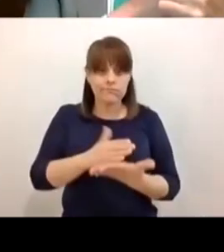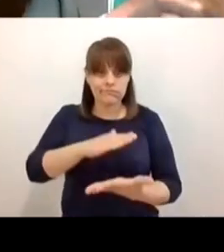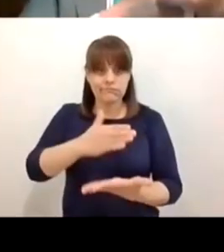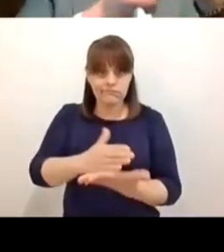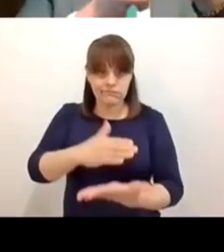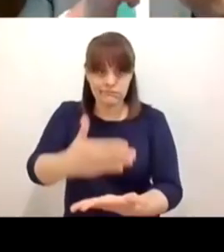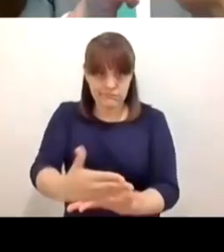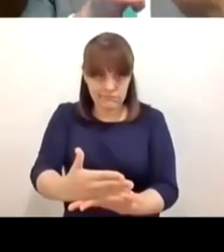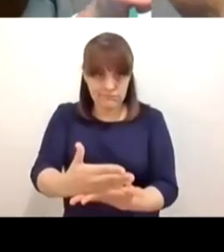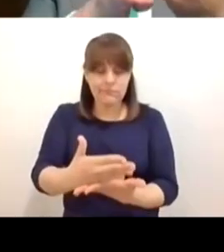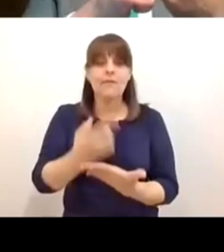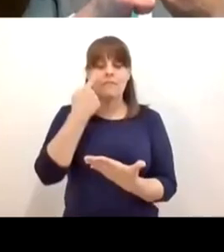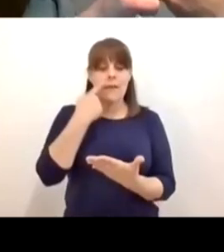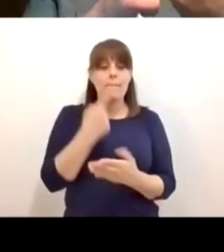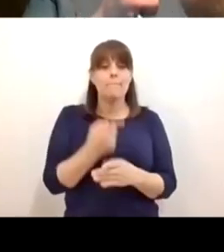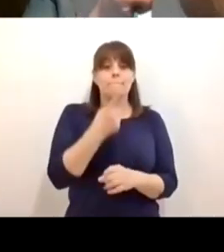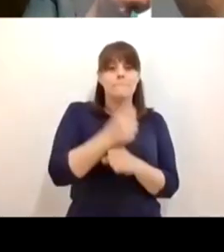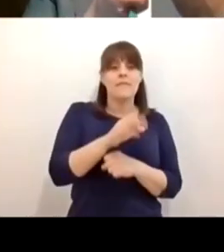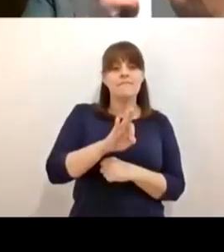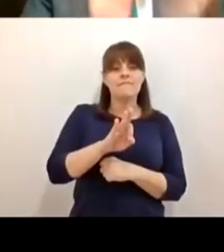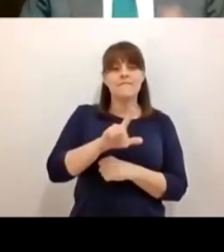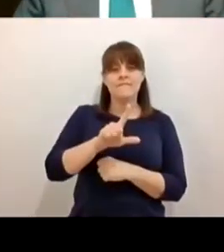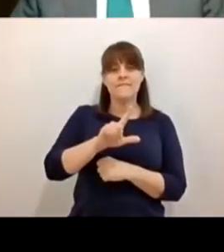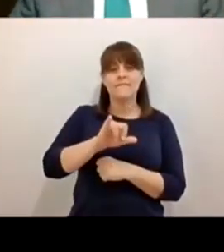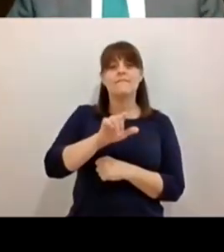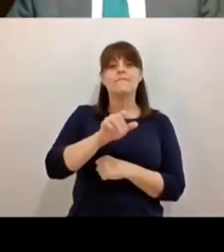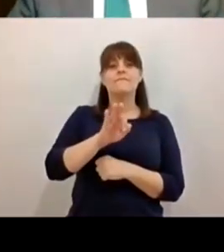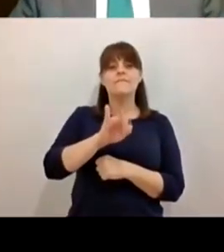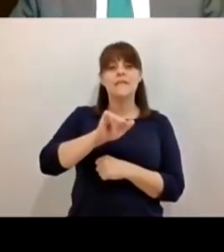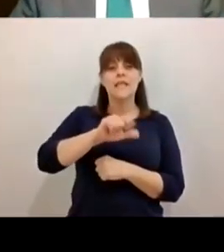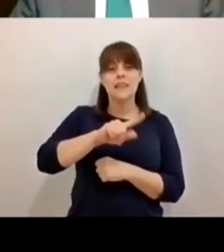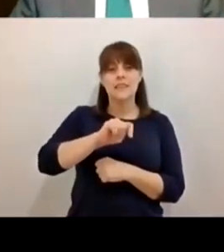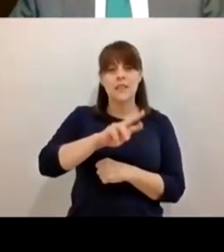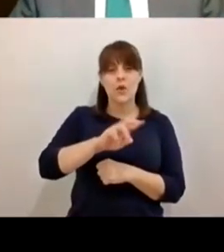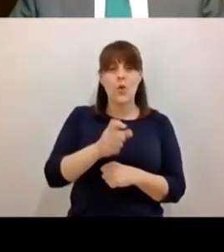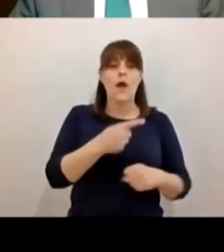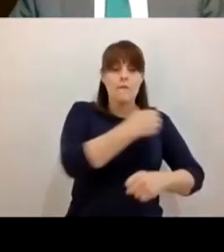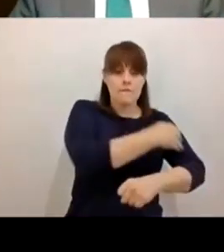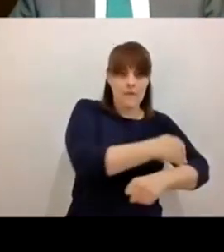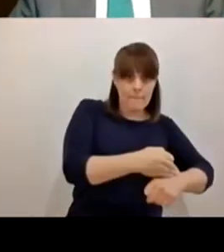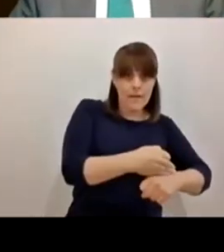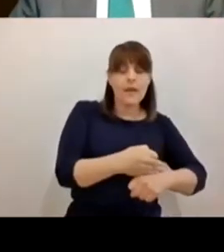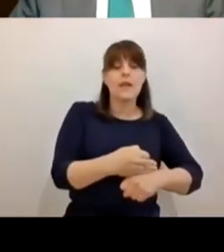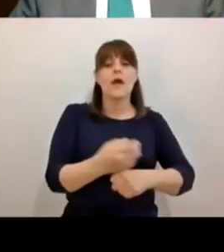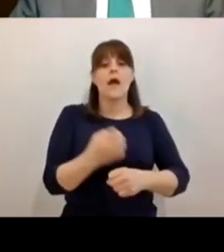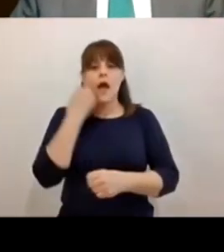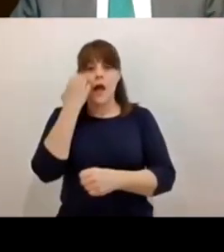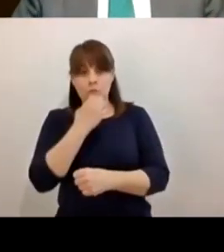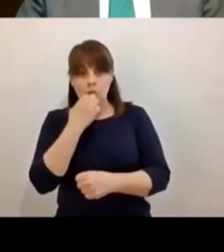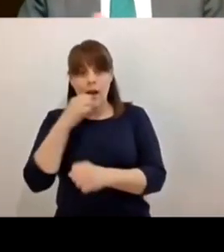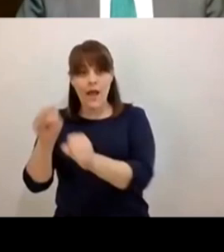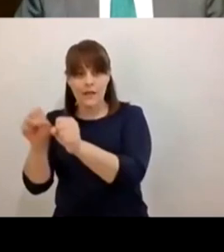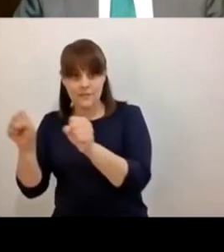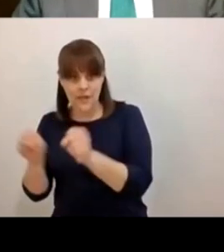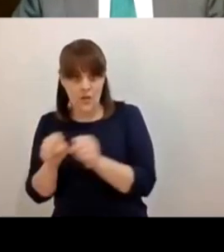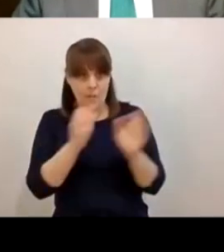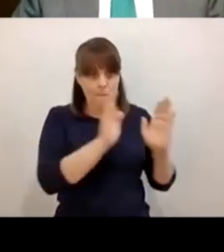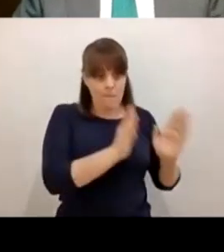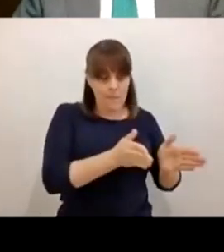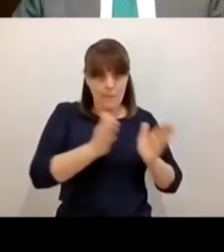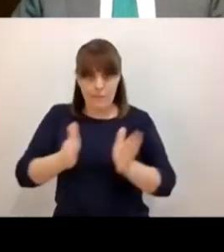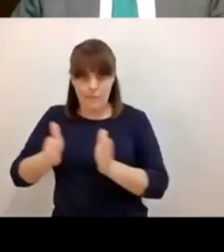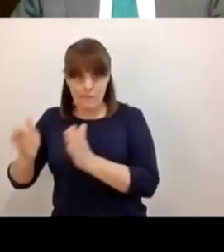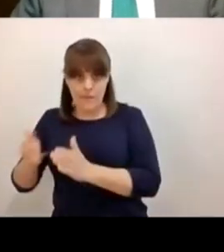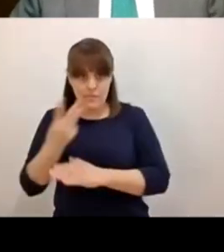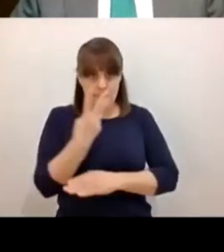el filtro escolar y el filtro del salón de clase para cuidarnos entre todos